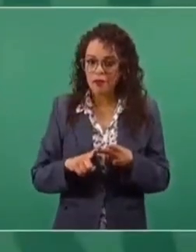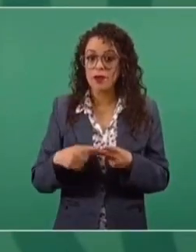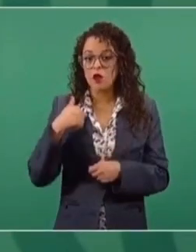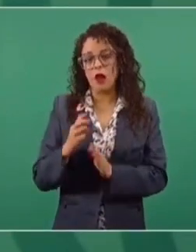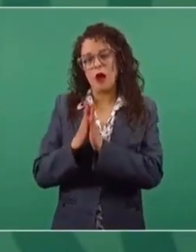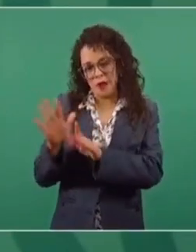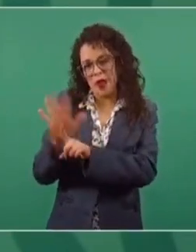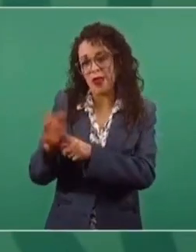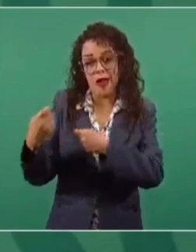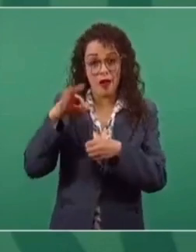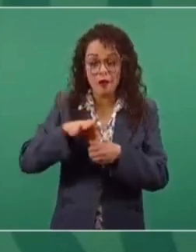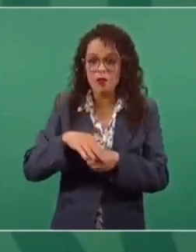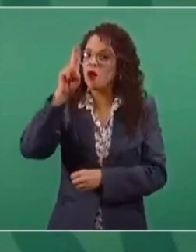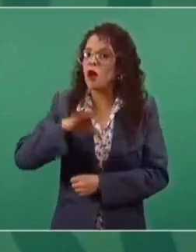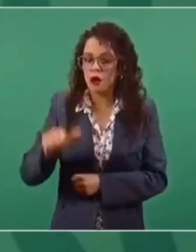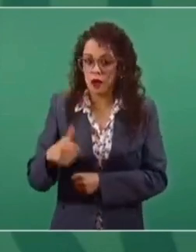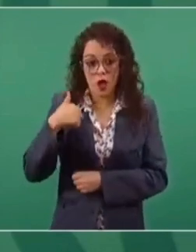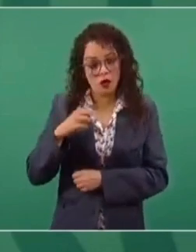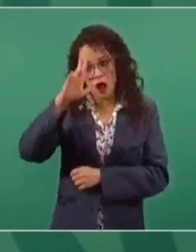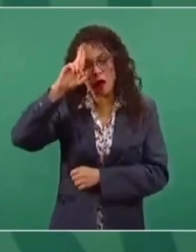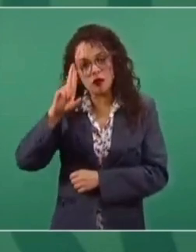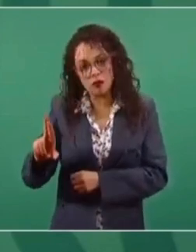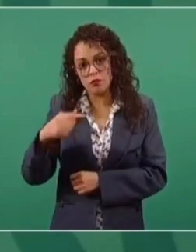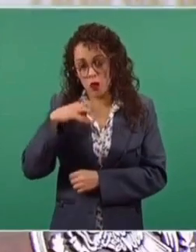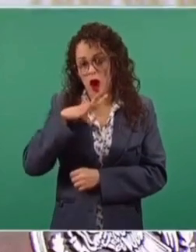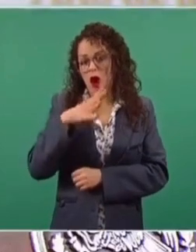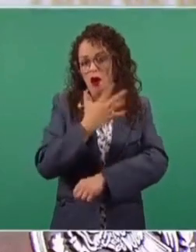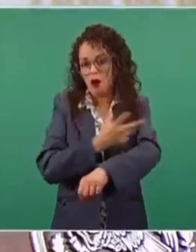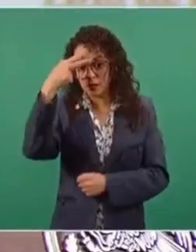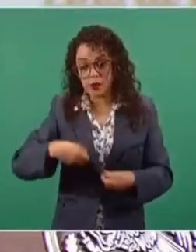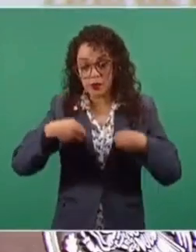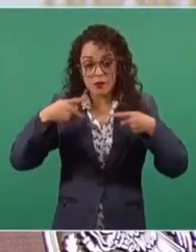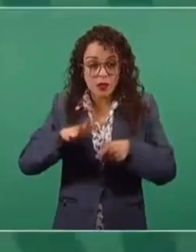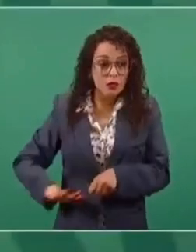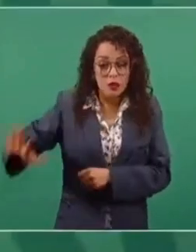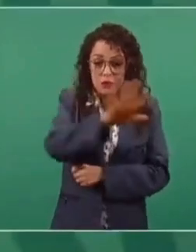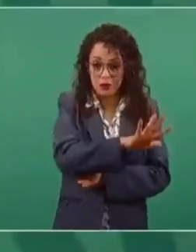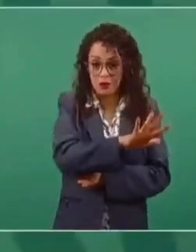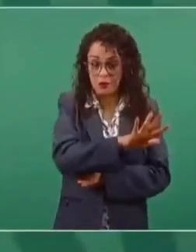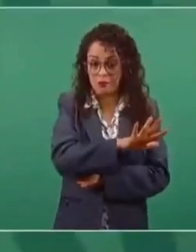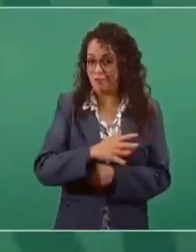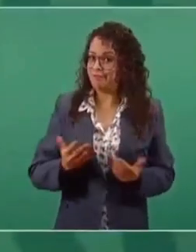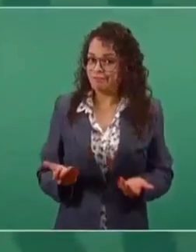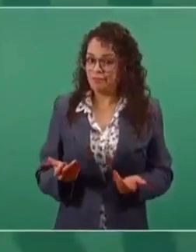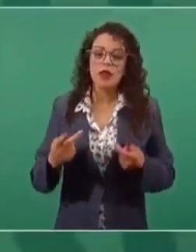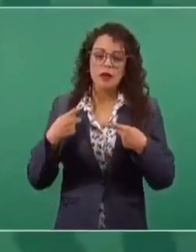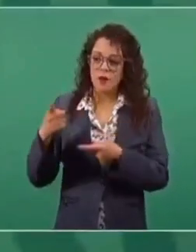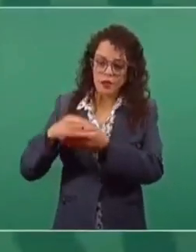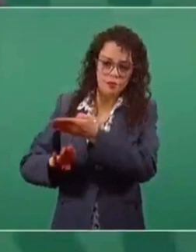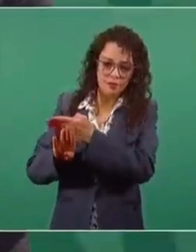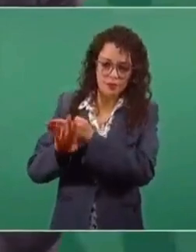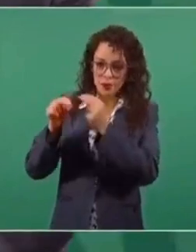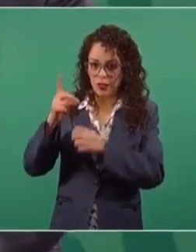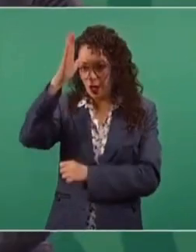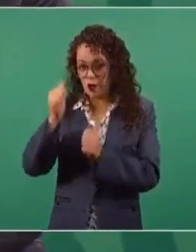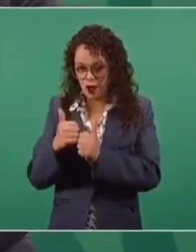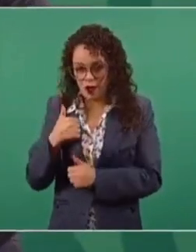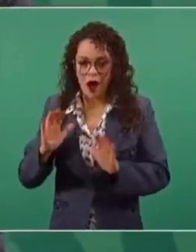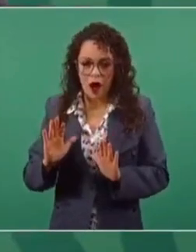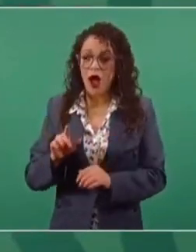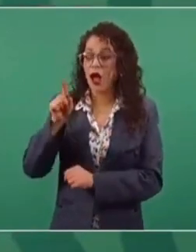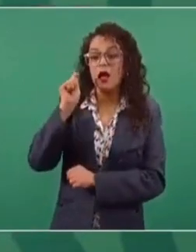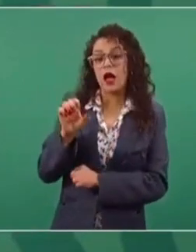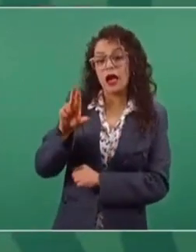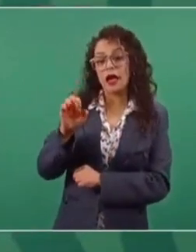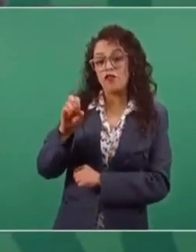tenemos ideales. Y no estamos acostumbrados a triunfar a toda costa. Claro que a nuestros adversarios, ¿cómo le va a gustar a los del Reforma o a los del